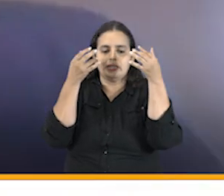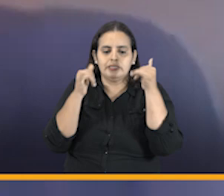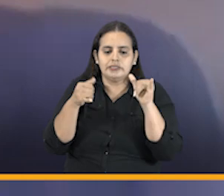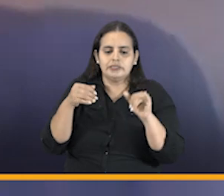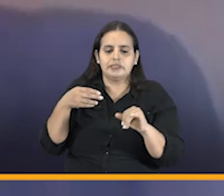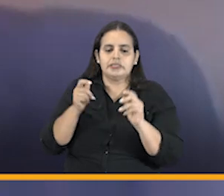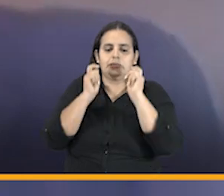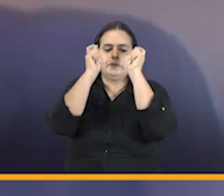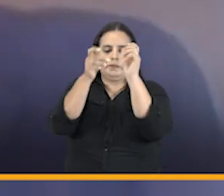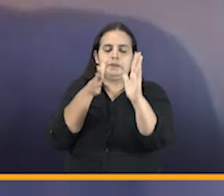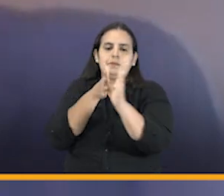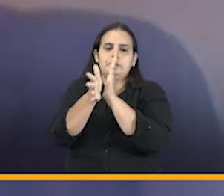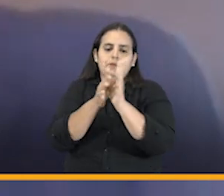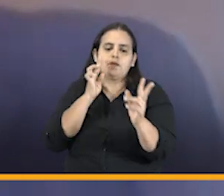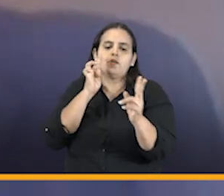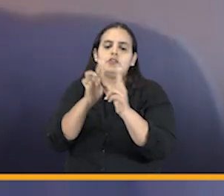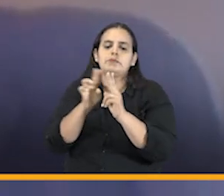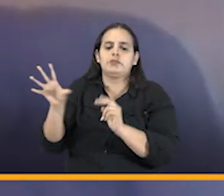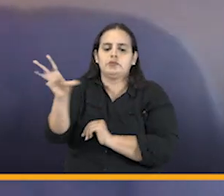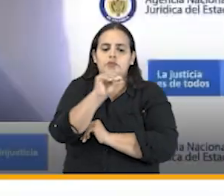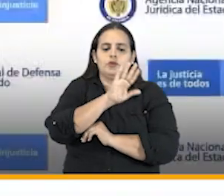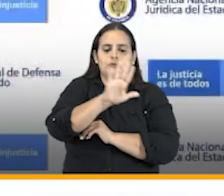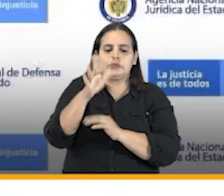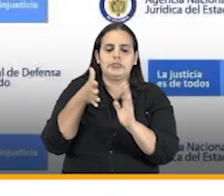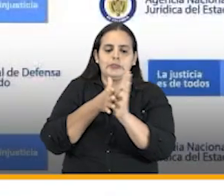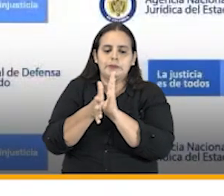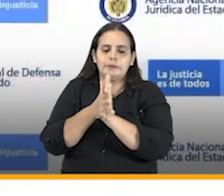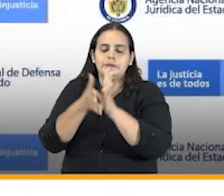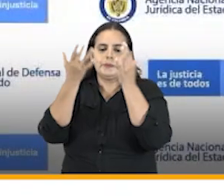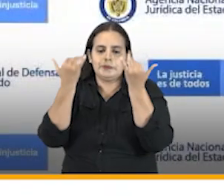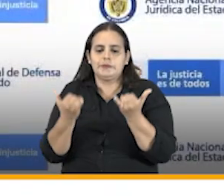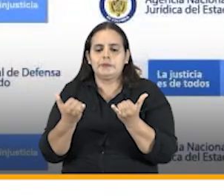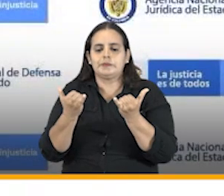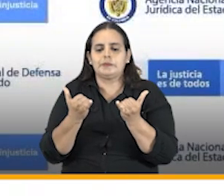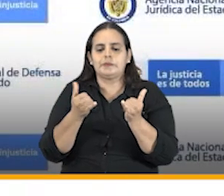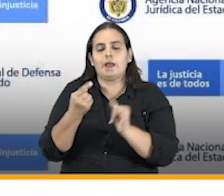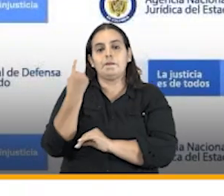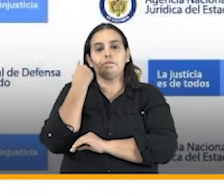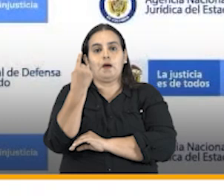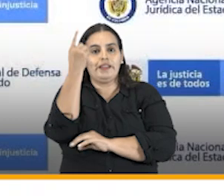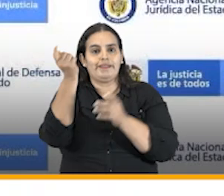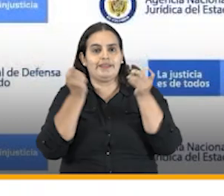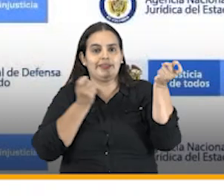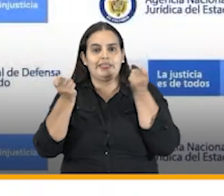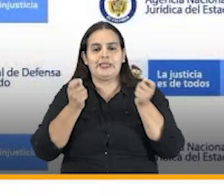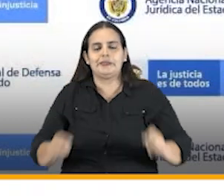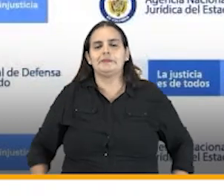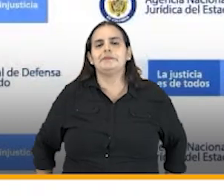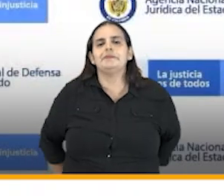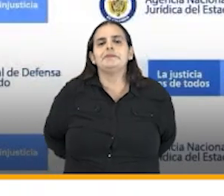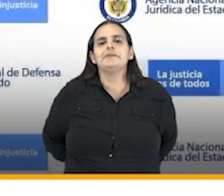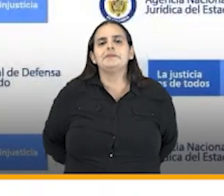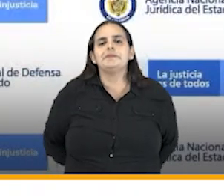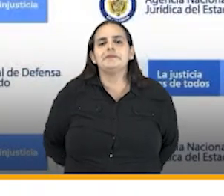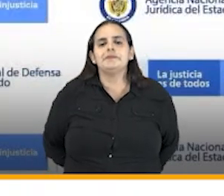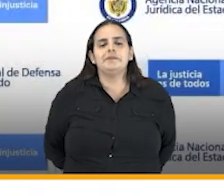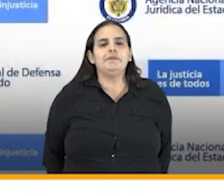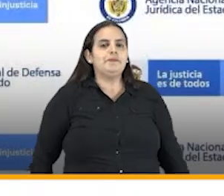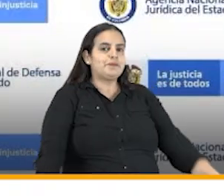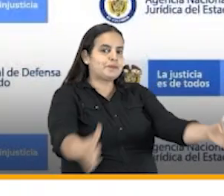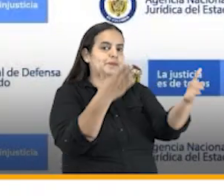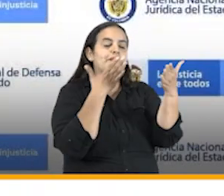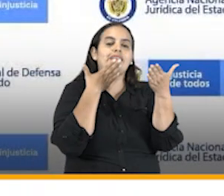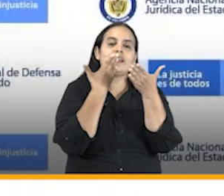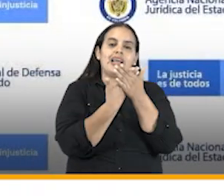dejo a conocimiento de ustedes en el marco de la dirección de políticas y estrategias muchas